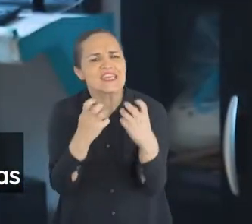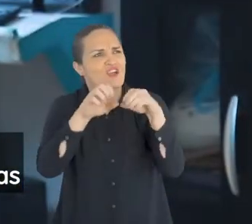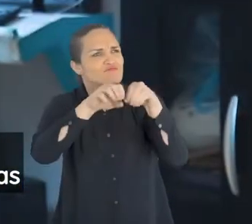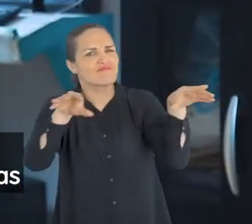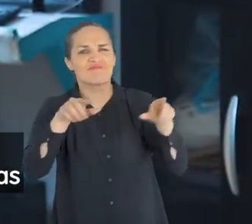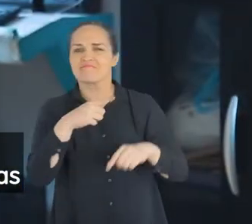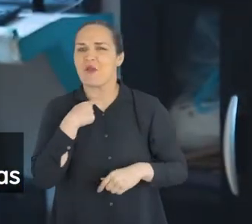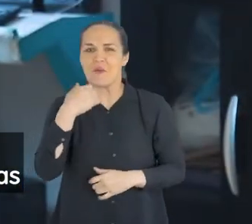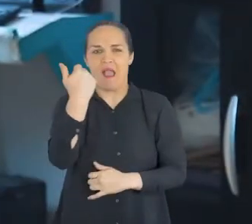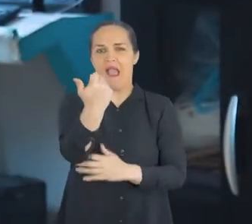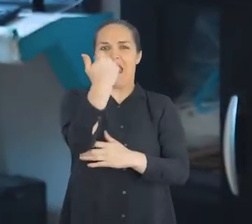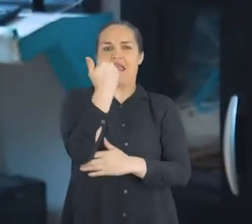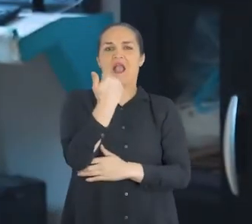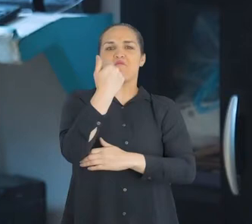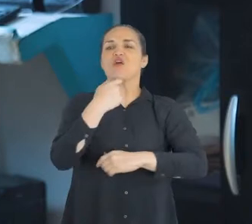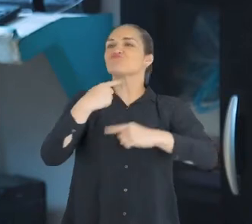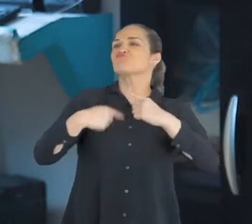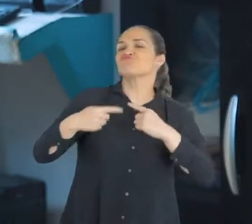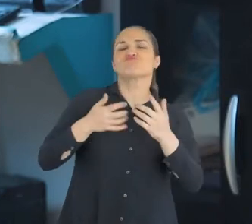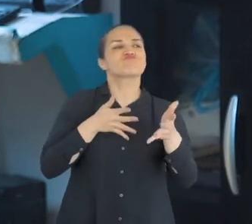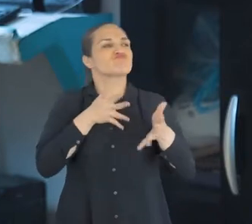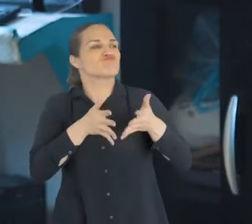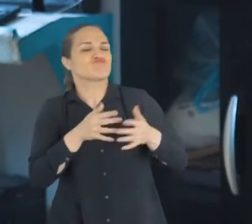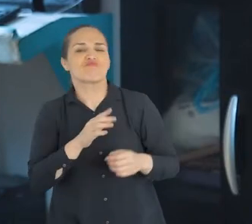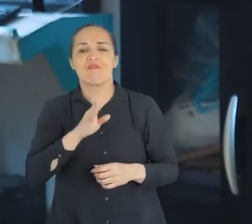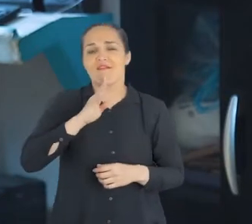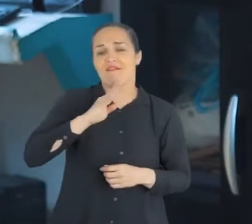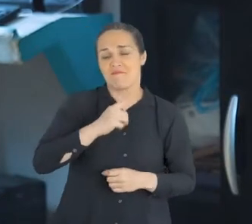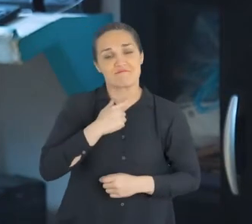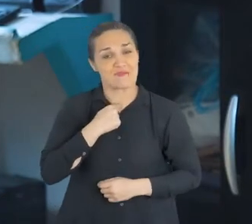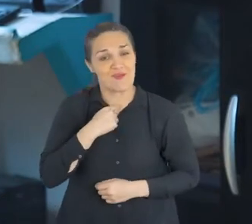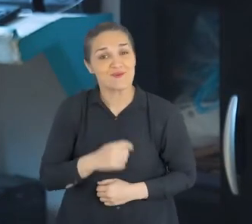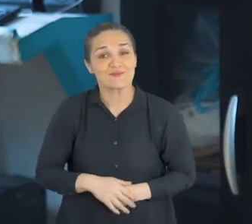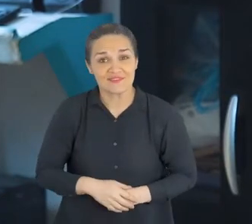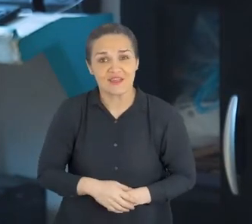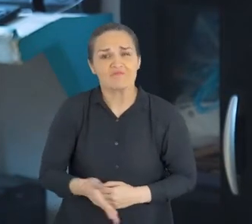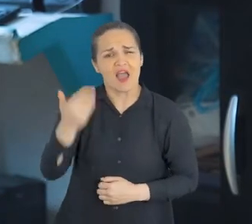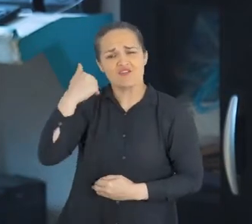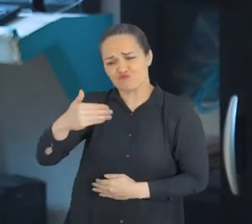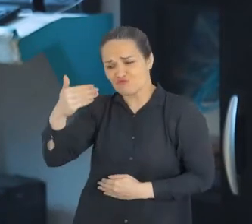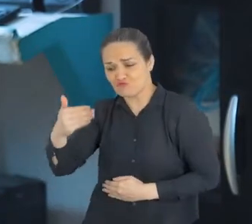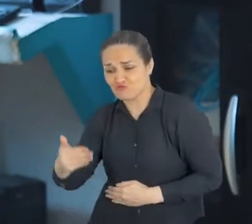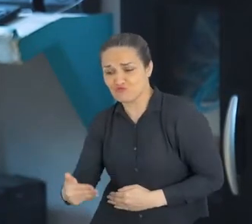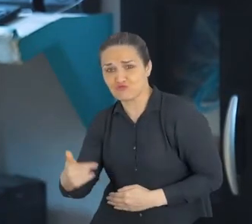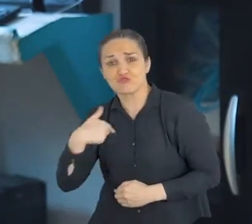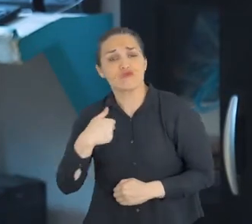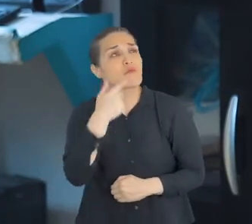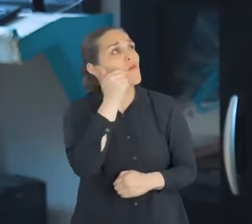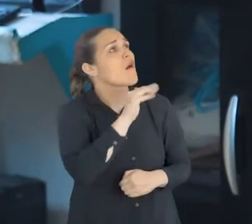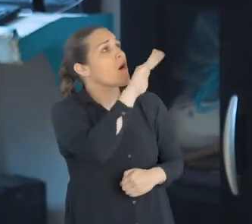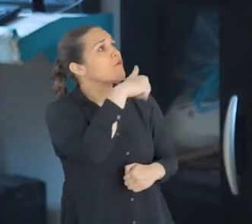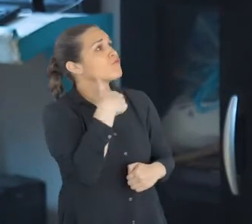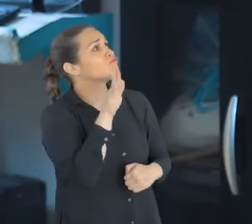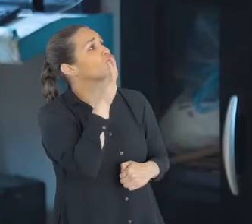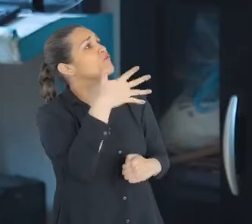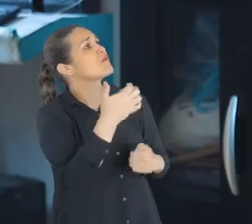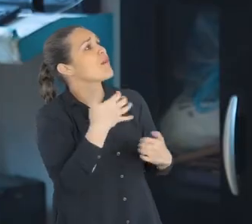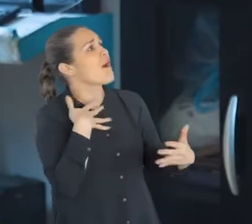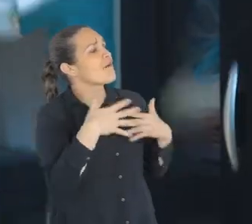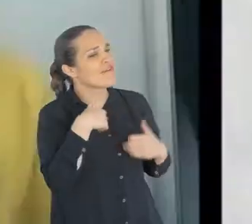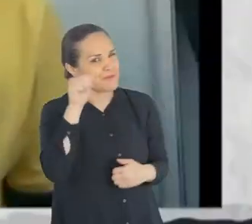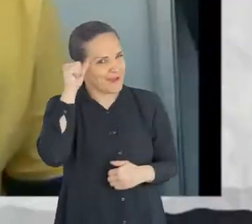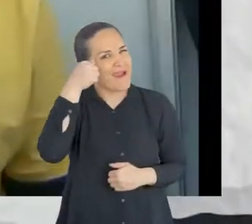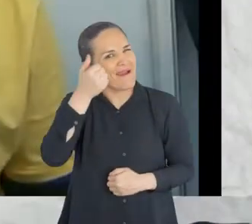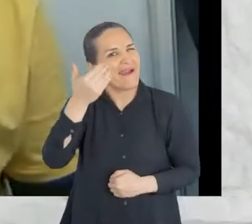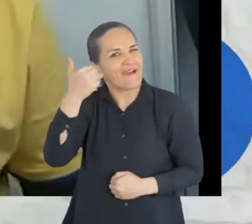han gustado las cámaras. También cuando estaba muy pequeño recuerdo que a mis papás les decía que quería ser actor y cosas así.